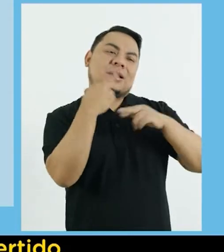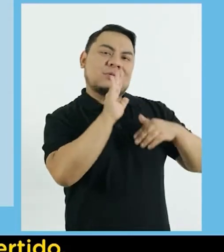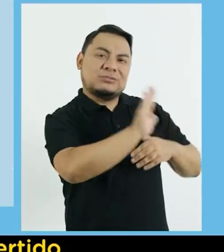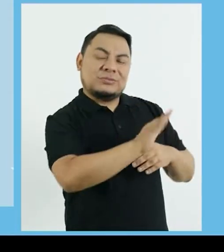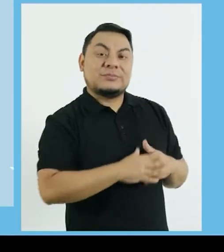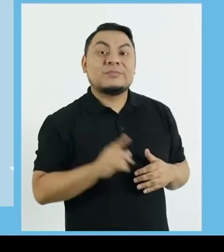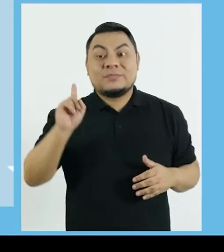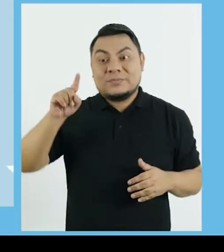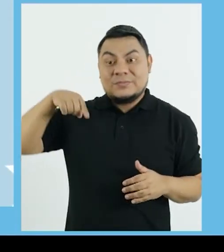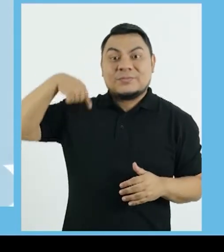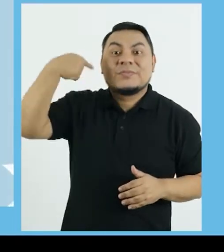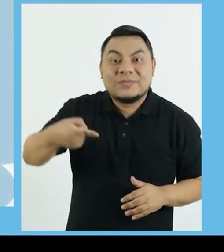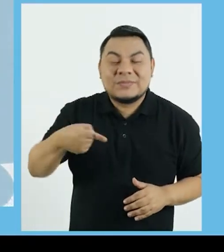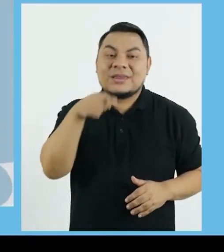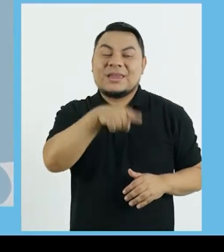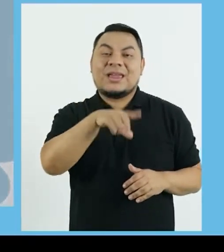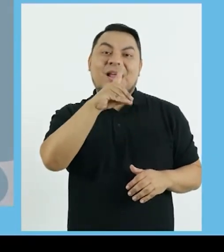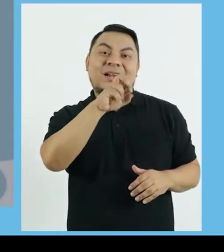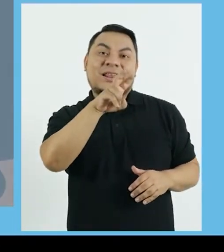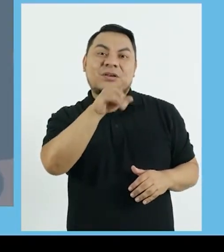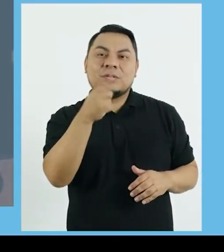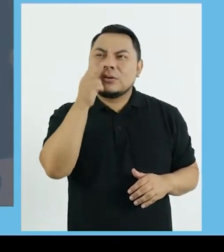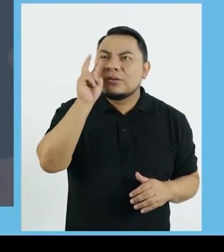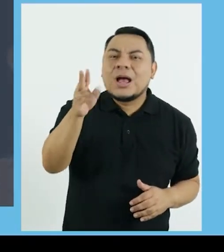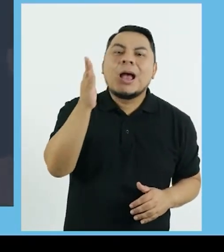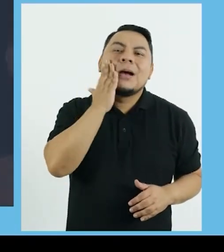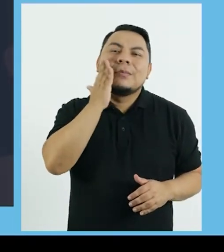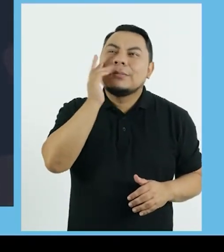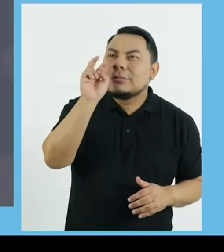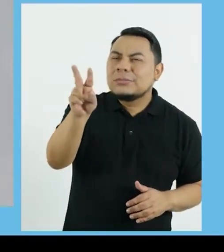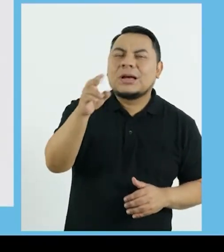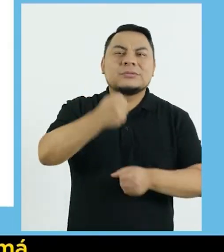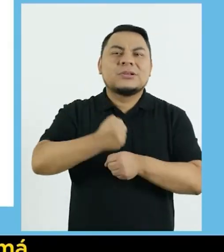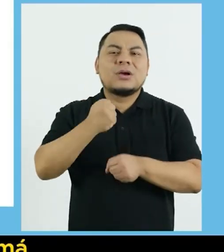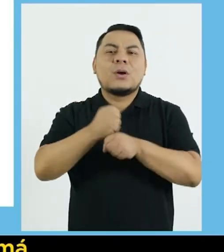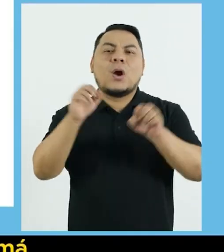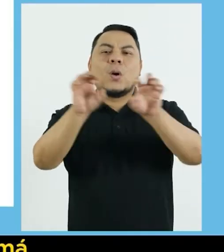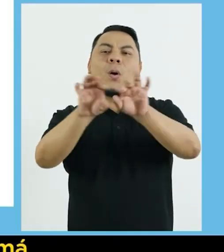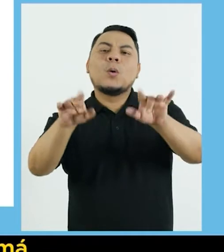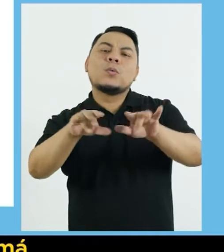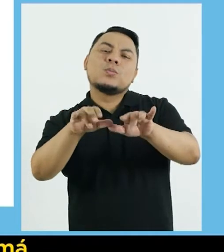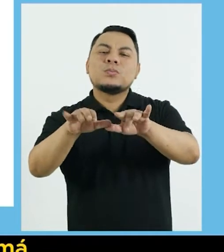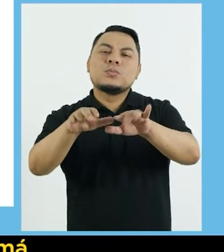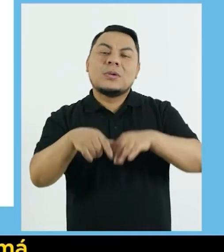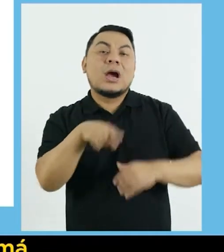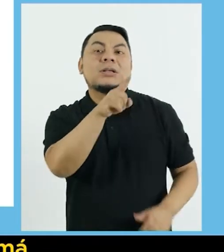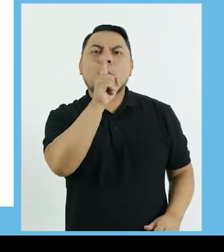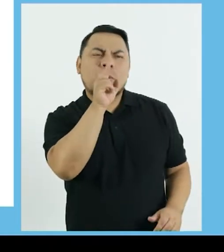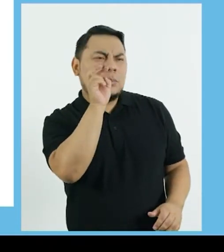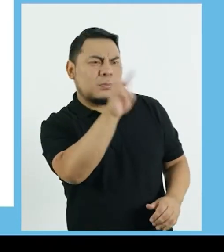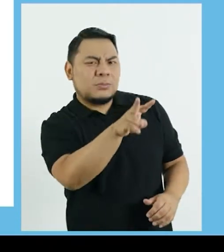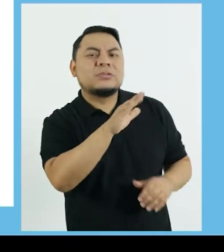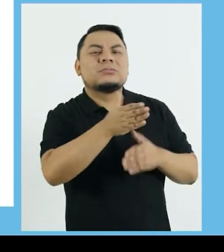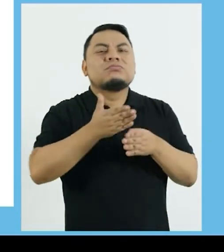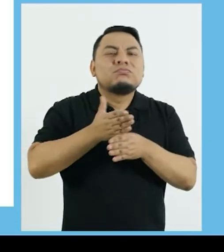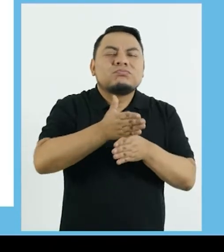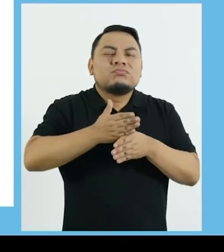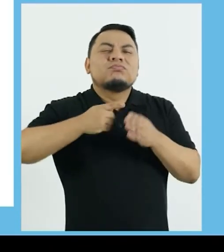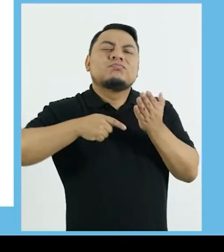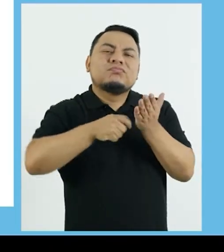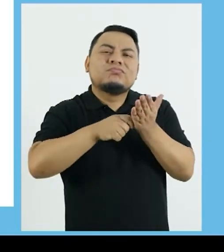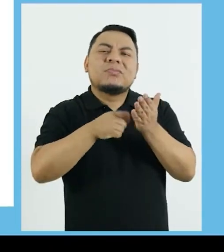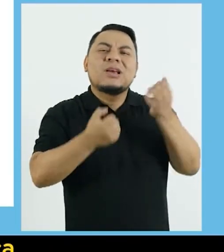divertido Por la noche regresaron a casa Al día siguiente, David empezó a observar a su mamá trabajando en su